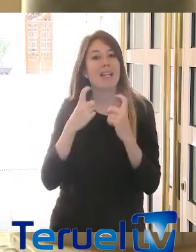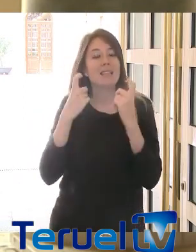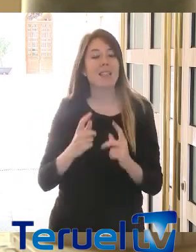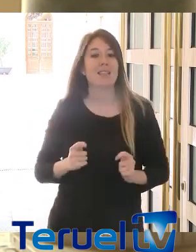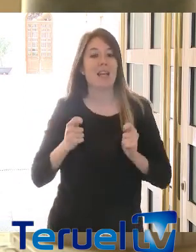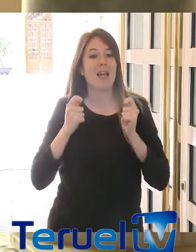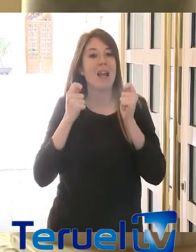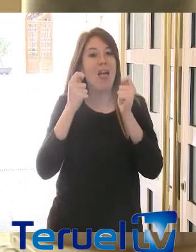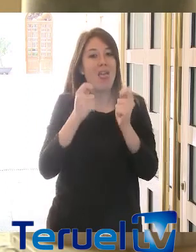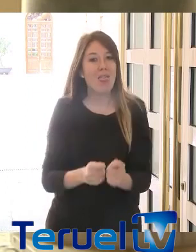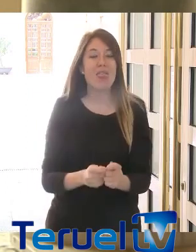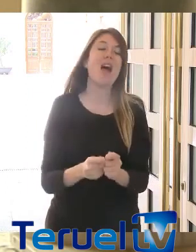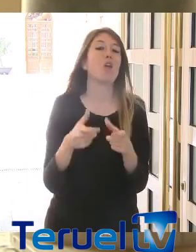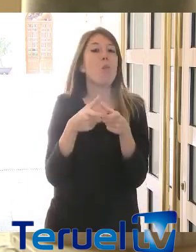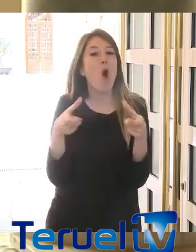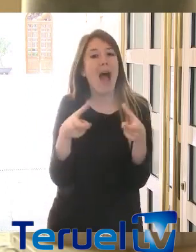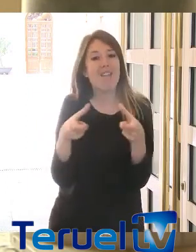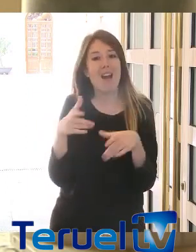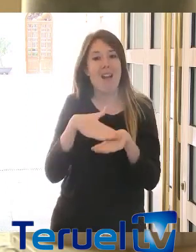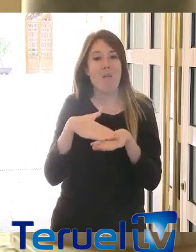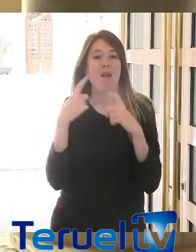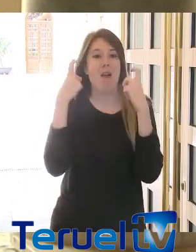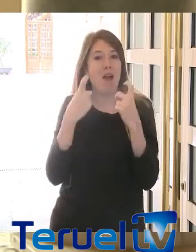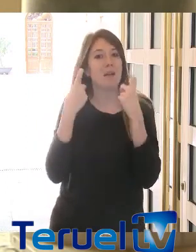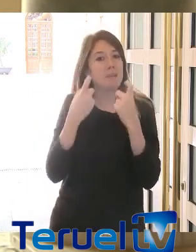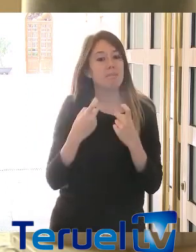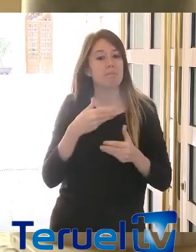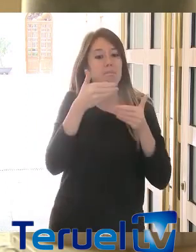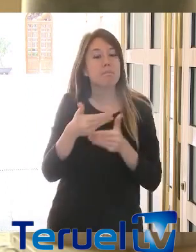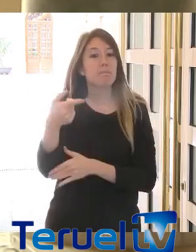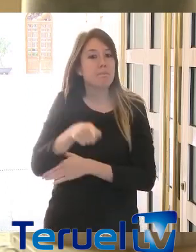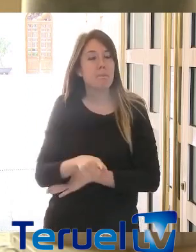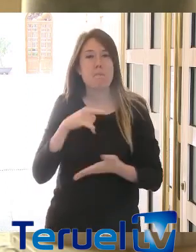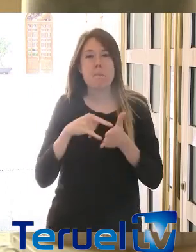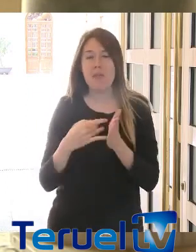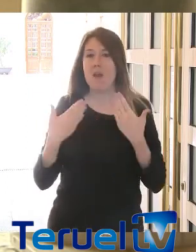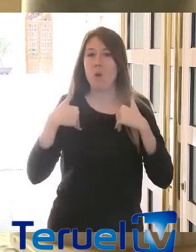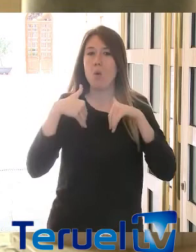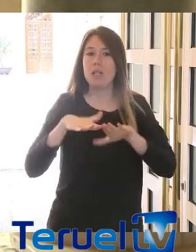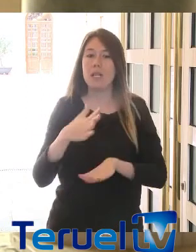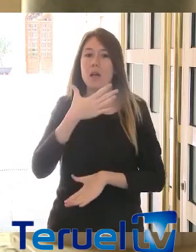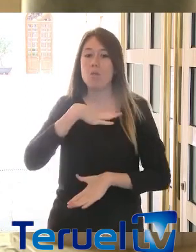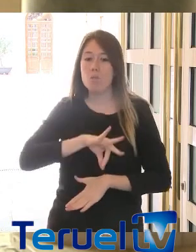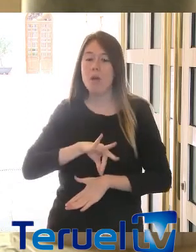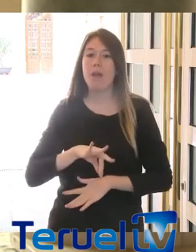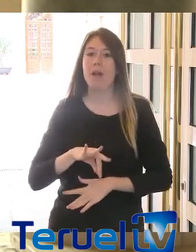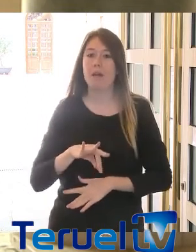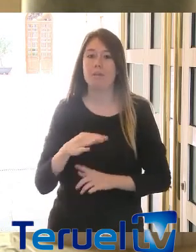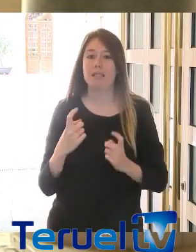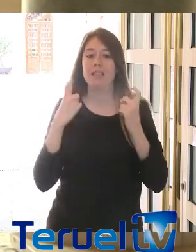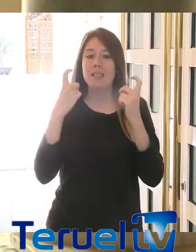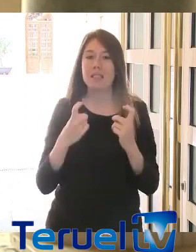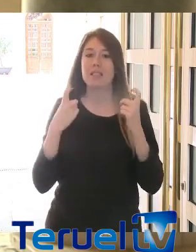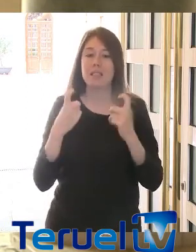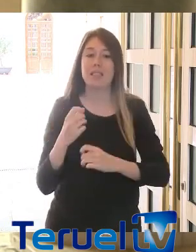créditos que haya que pedir y conseguir financiación y, en cualquier caso, cualquier medida que permita insuflar liquidez a las